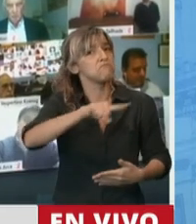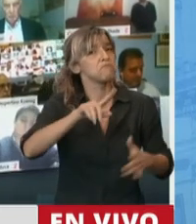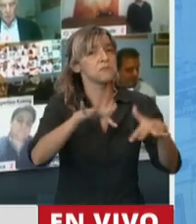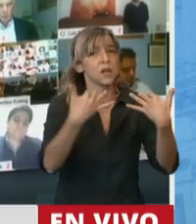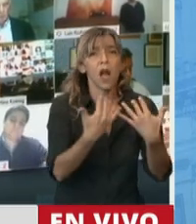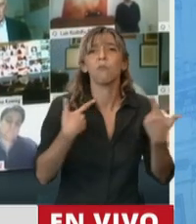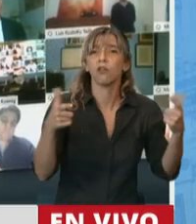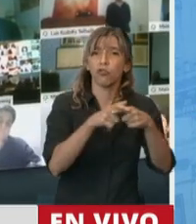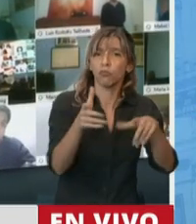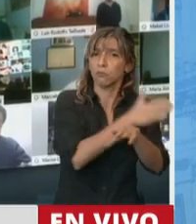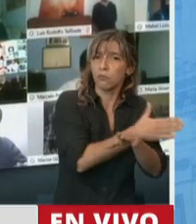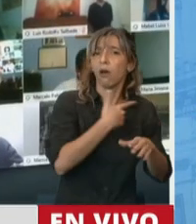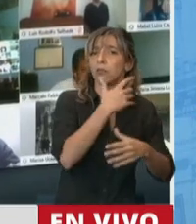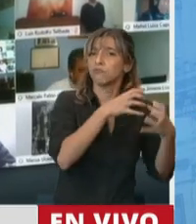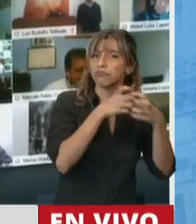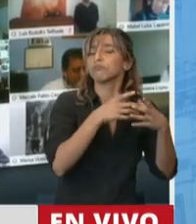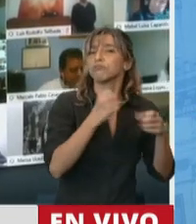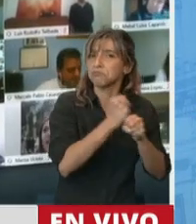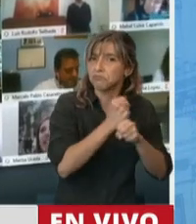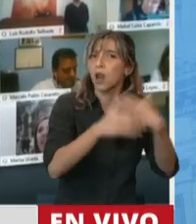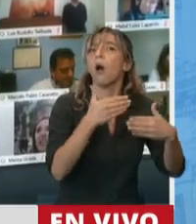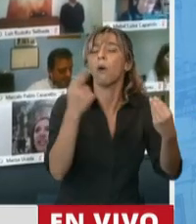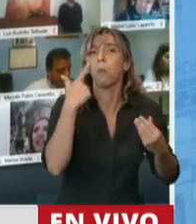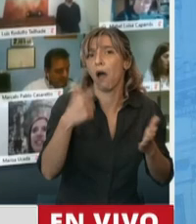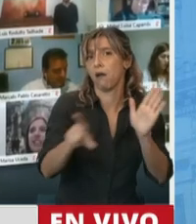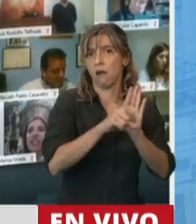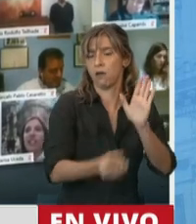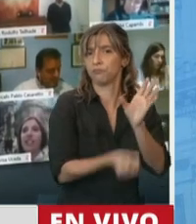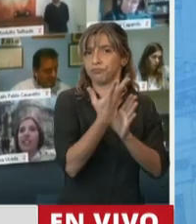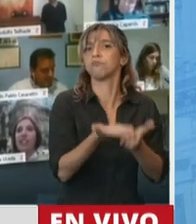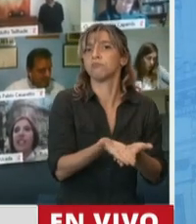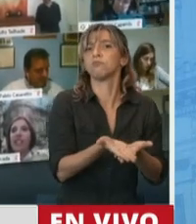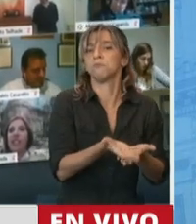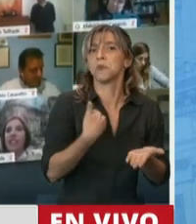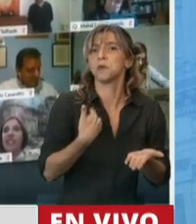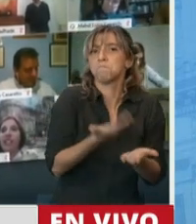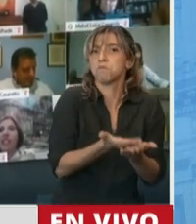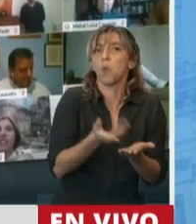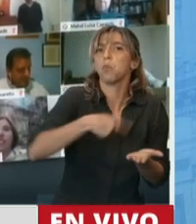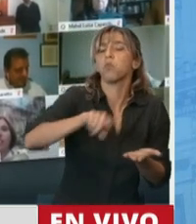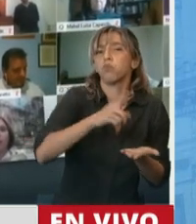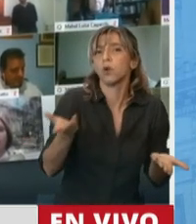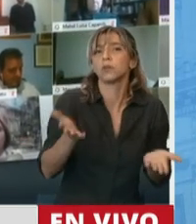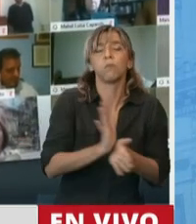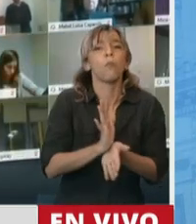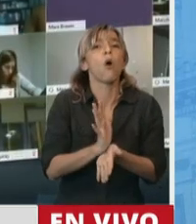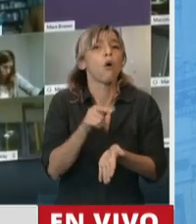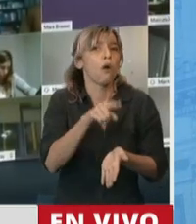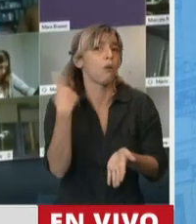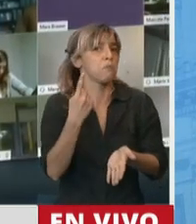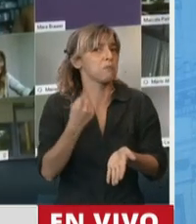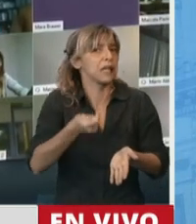de la Comisión, de su presidenta, de todos sus miendos, para haber llegado a esta cuasi unanimidad